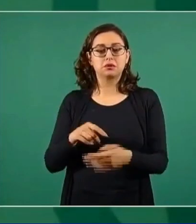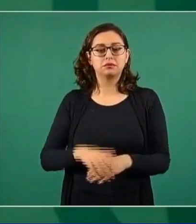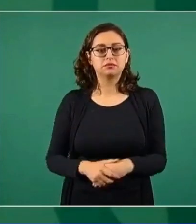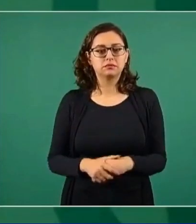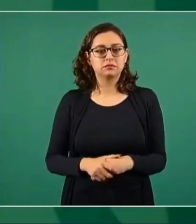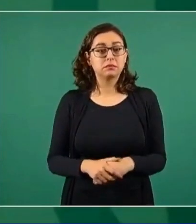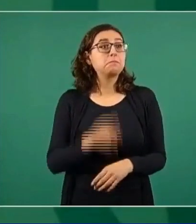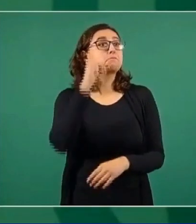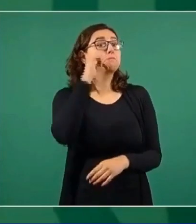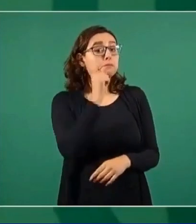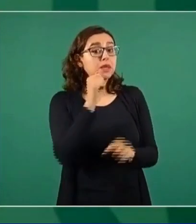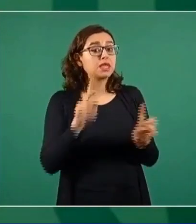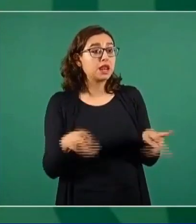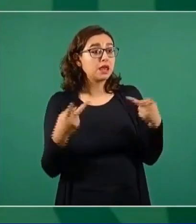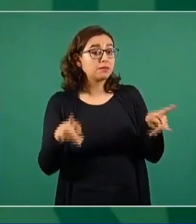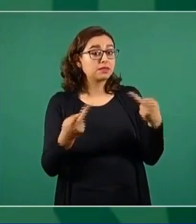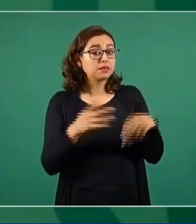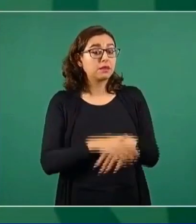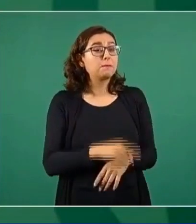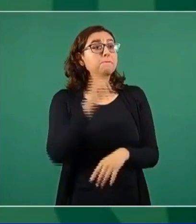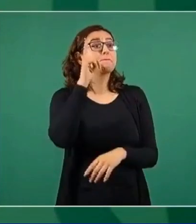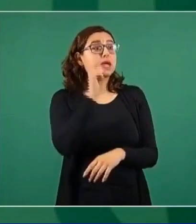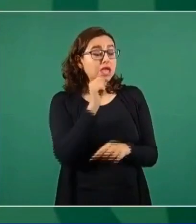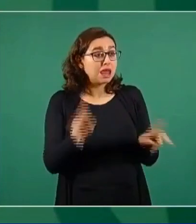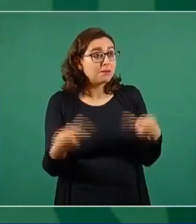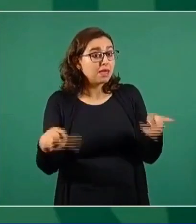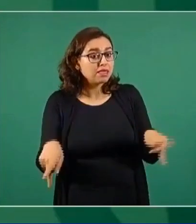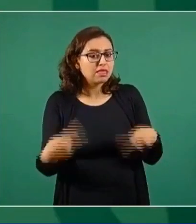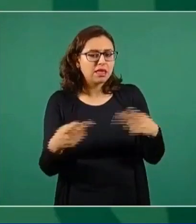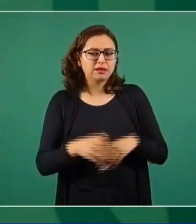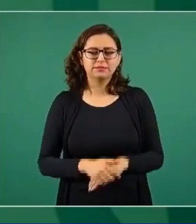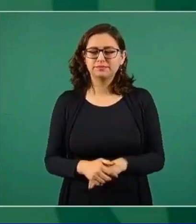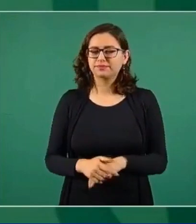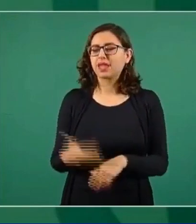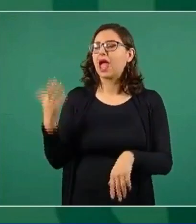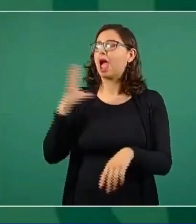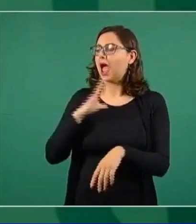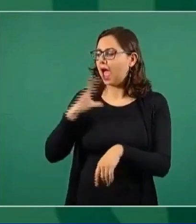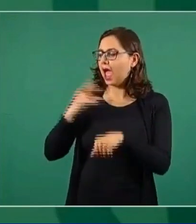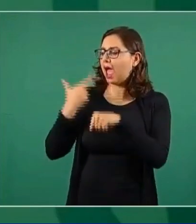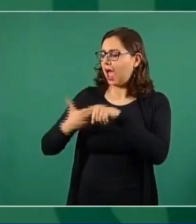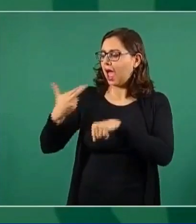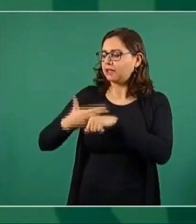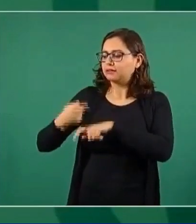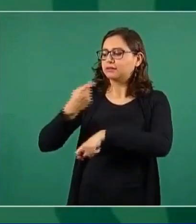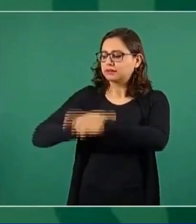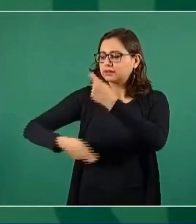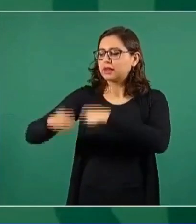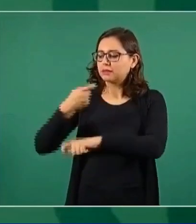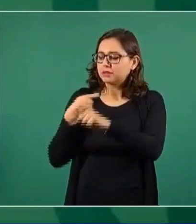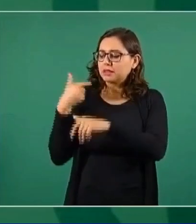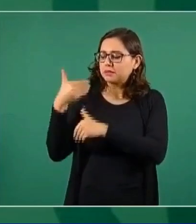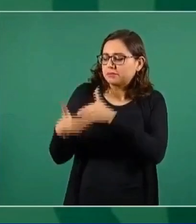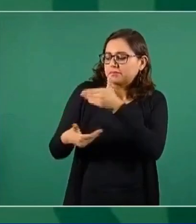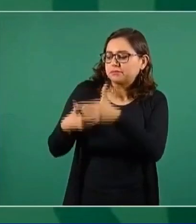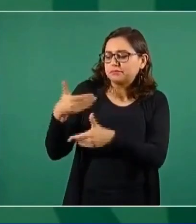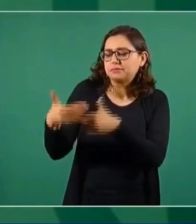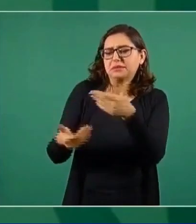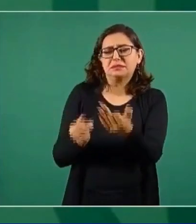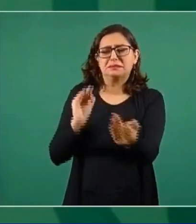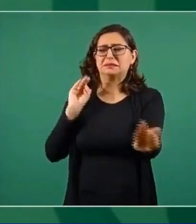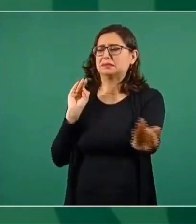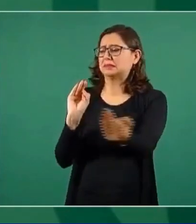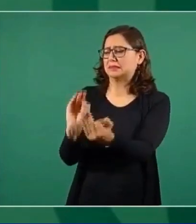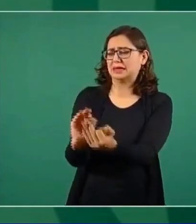mañana, 4 de agosto. De todas maneras lleva un trámite y falta muy poco para el día